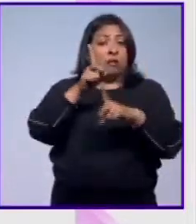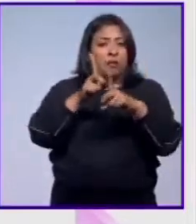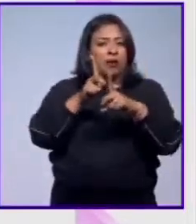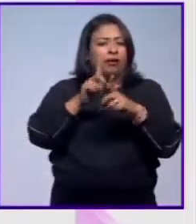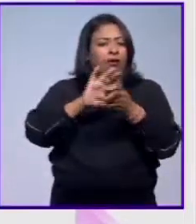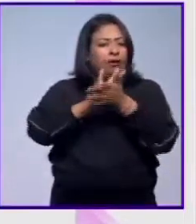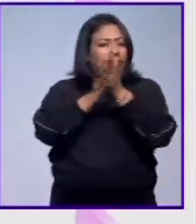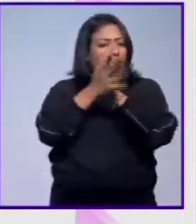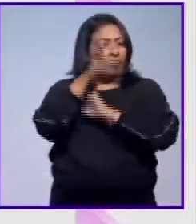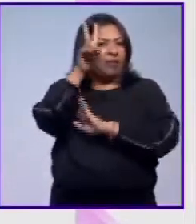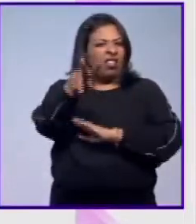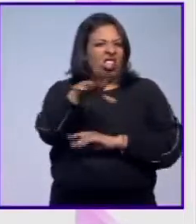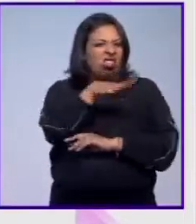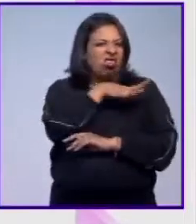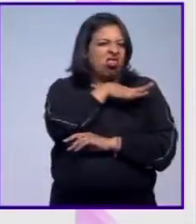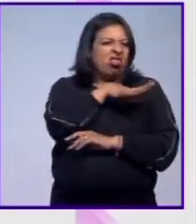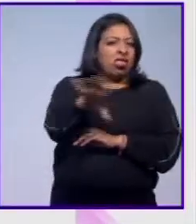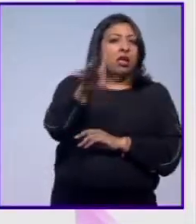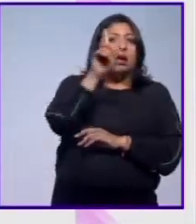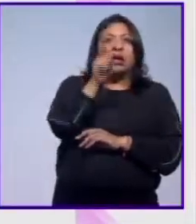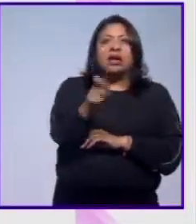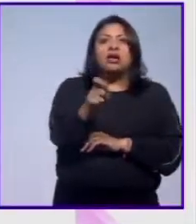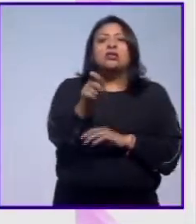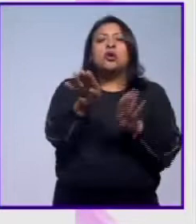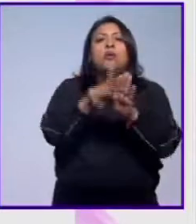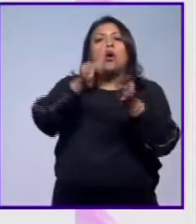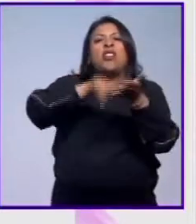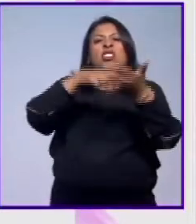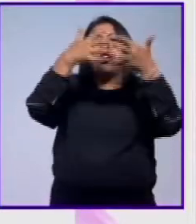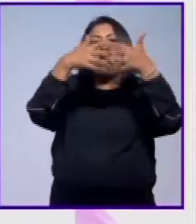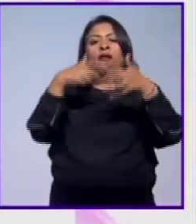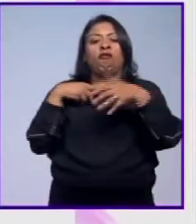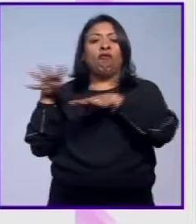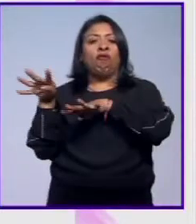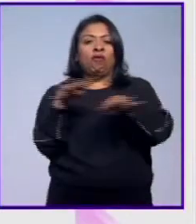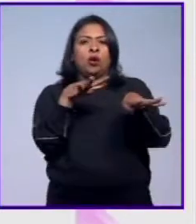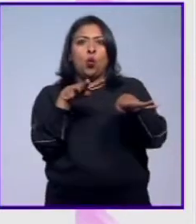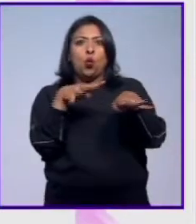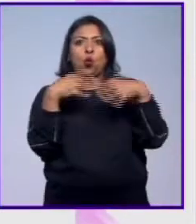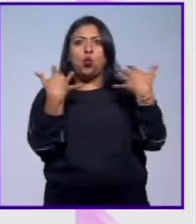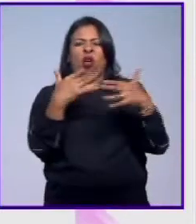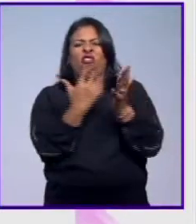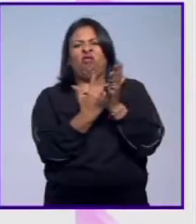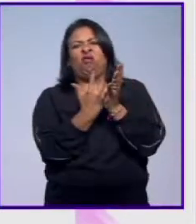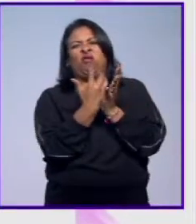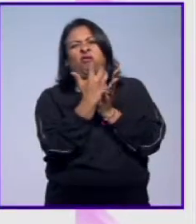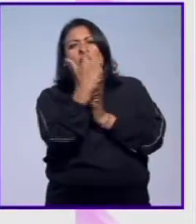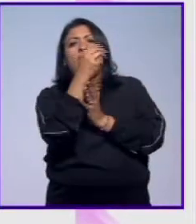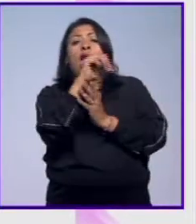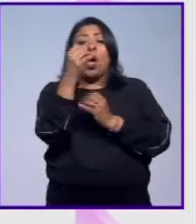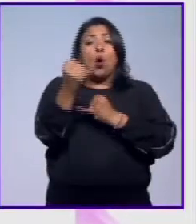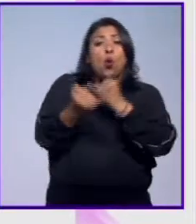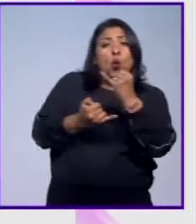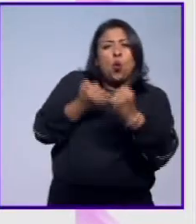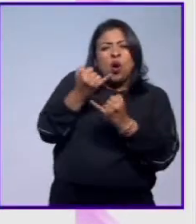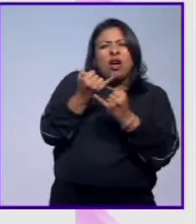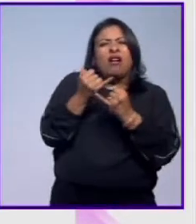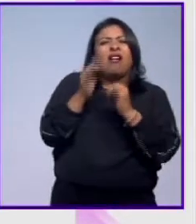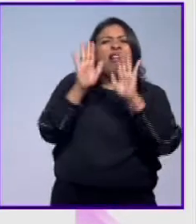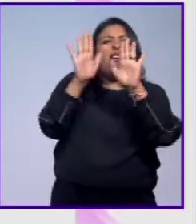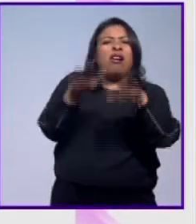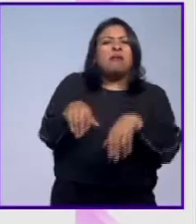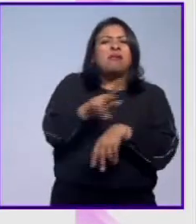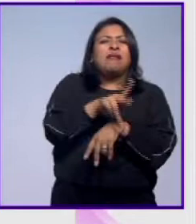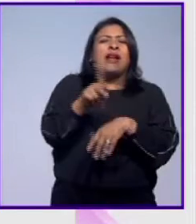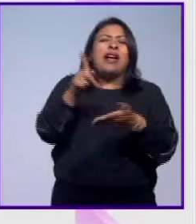realidad lo despreciable puede llegar a ser la industria del espectáculo, que a los actos lúdicos y al juego los homologa